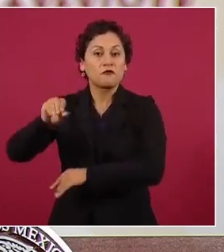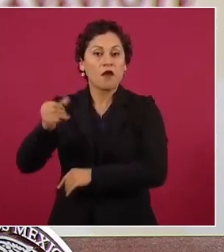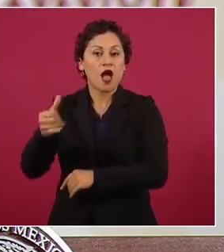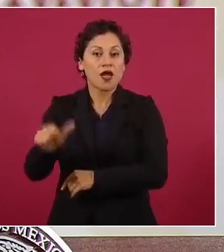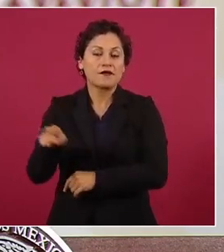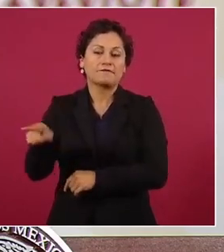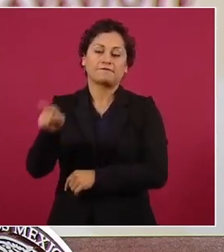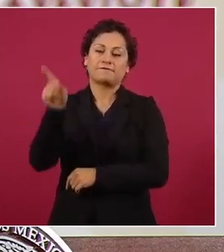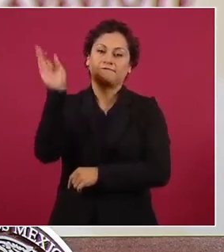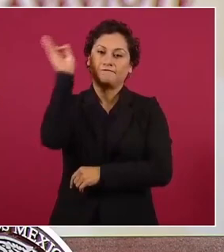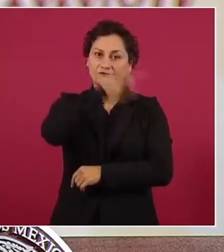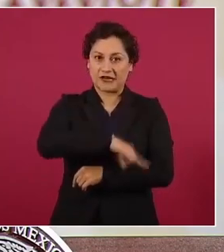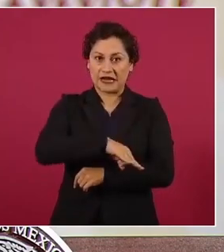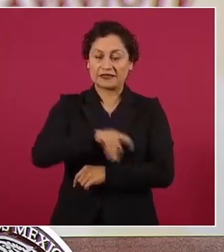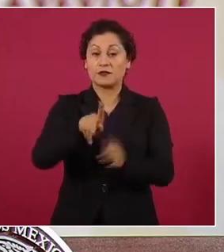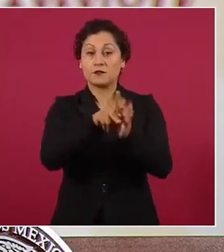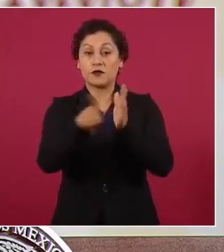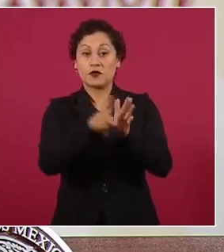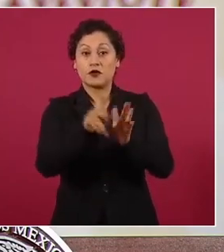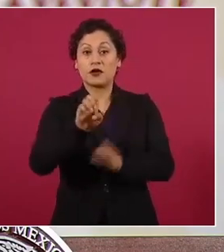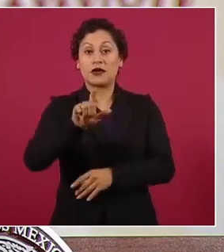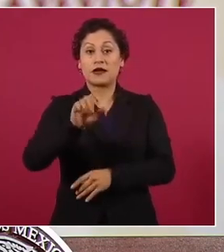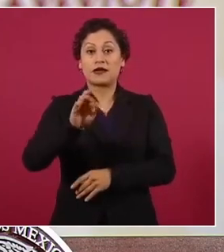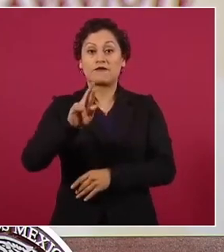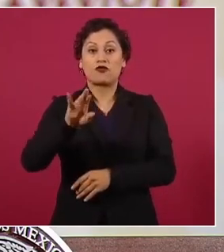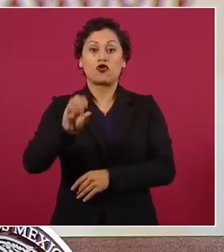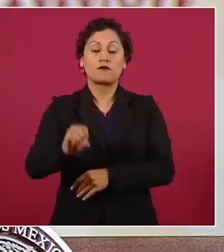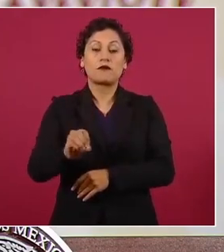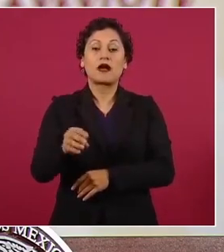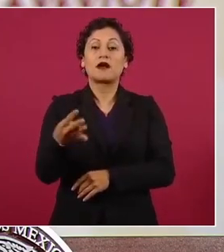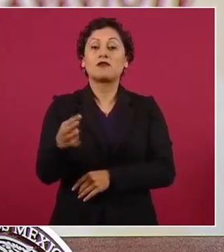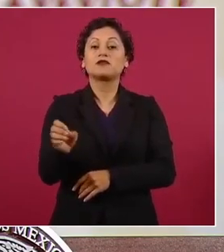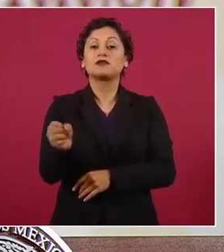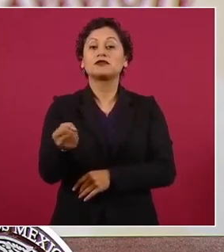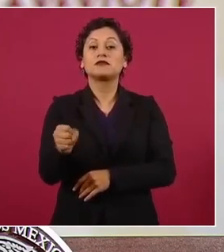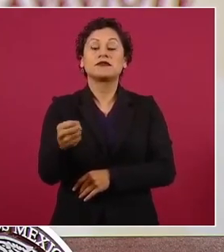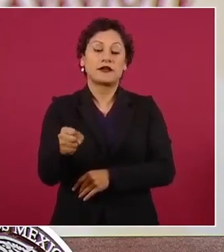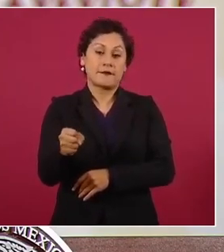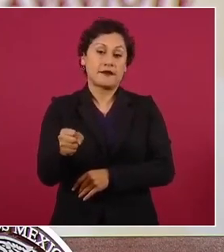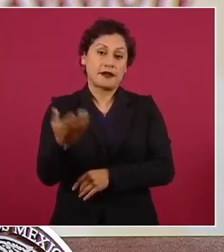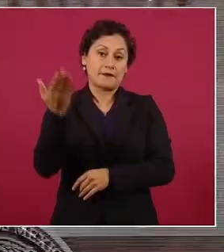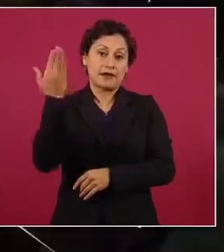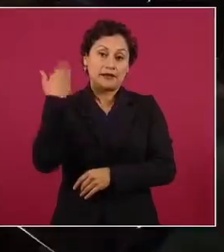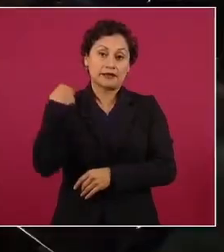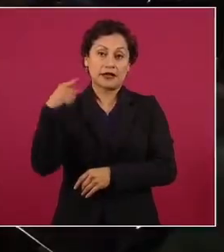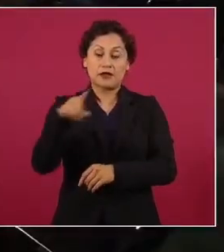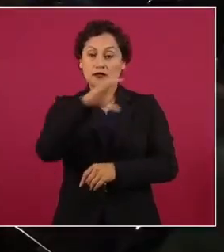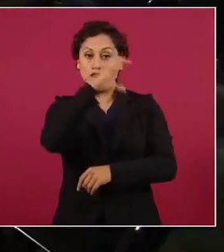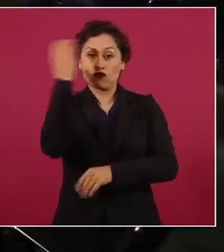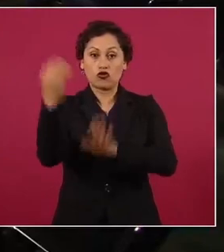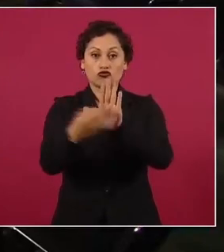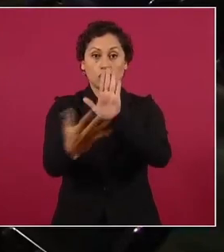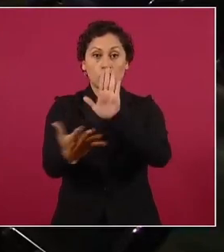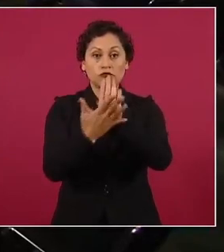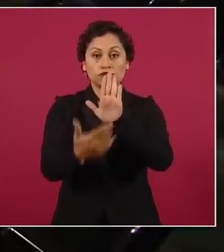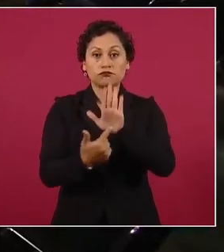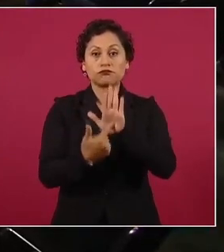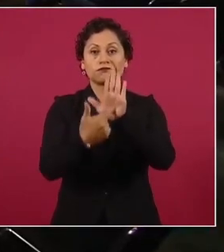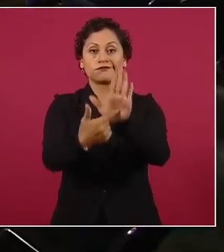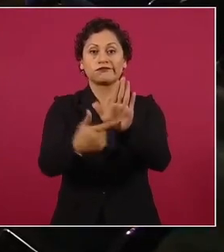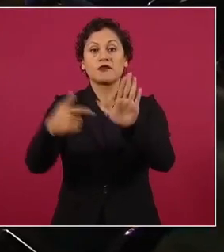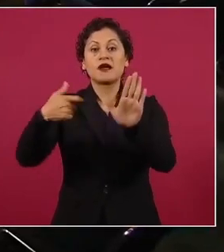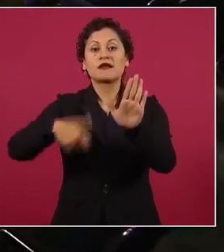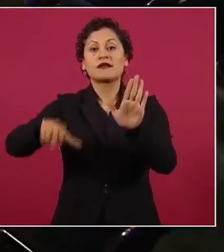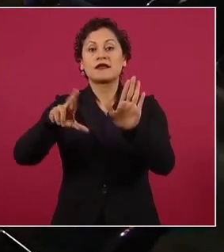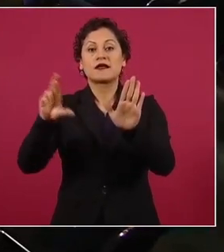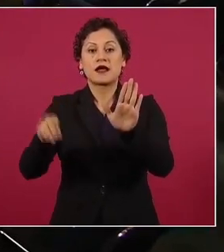Reforma que publicó en primera plana el 14 de septiembre pasado la fotografía de una osamenta bajo el agua en Quintana Roo